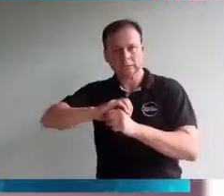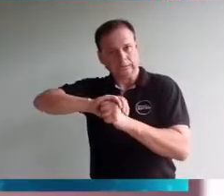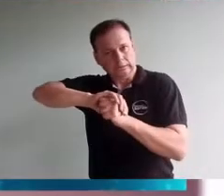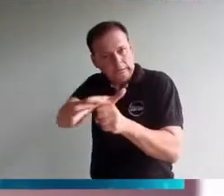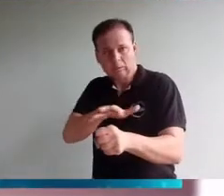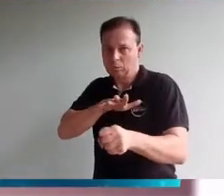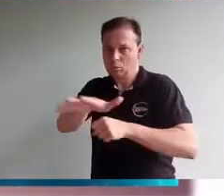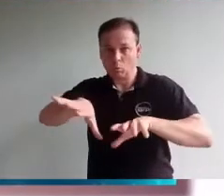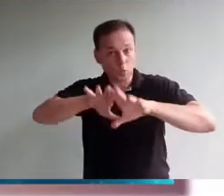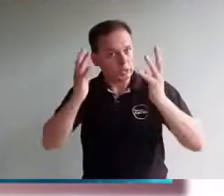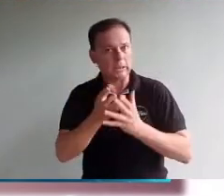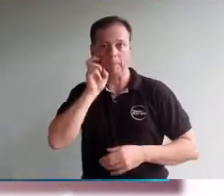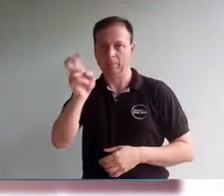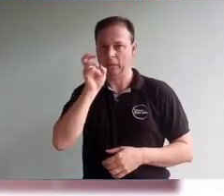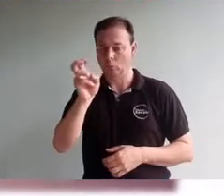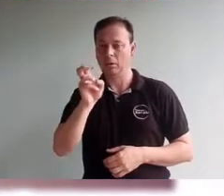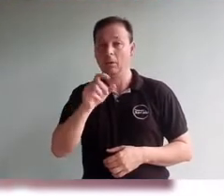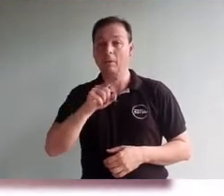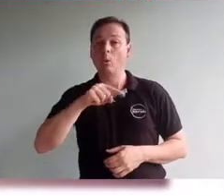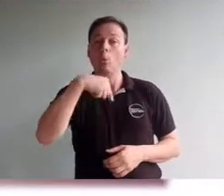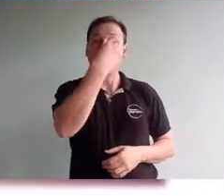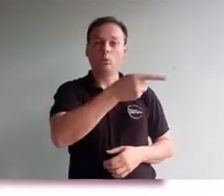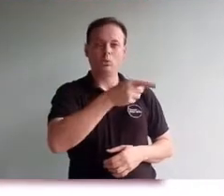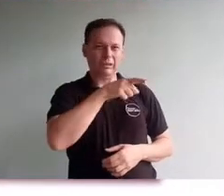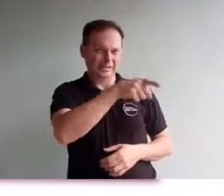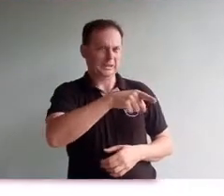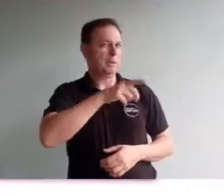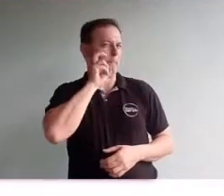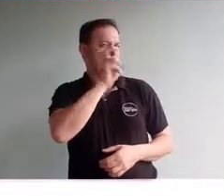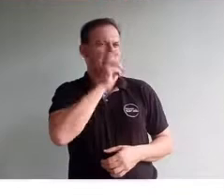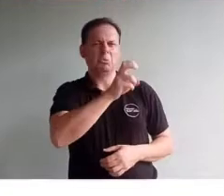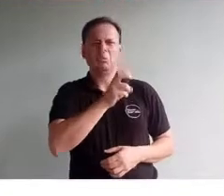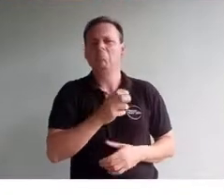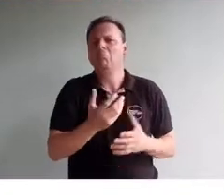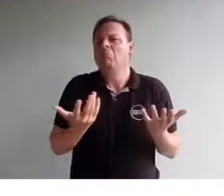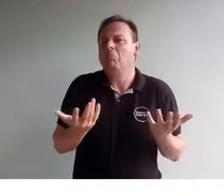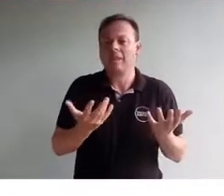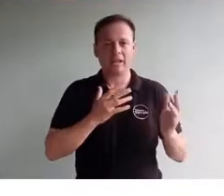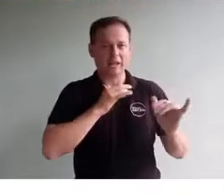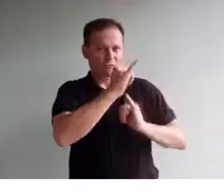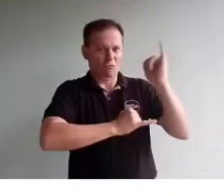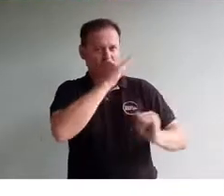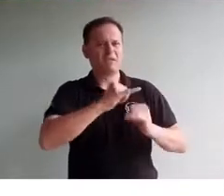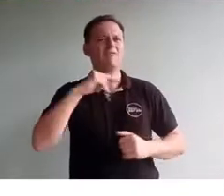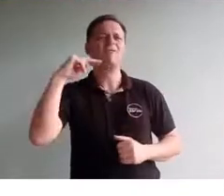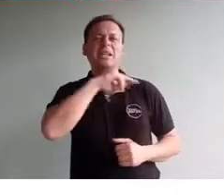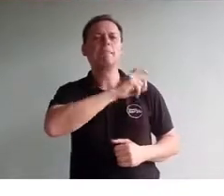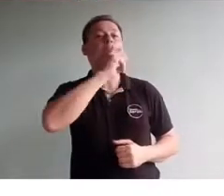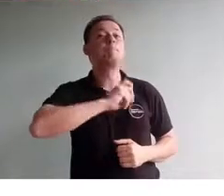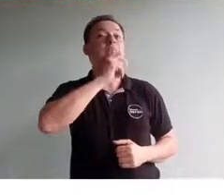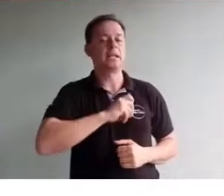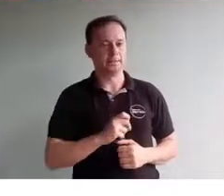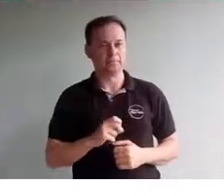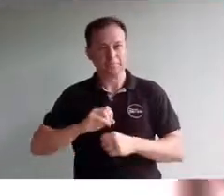Es sabido que el coronavirus ya es una pandemia, pero hay otro virus que circula en todas partes y que también es muy contagioso. La